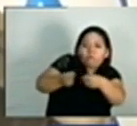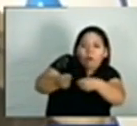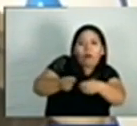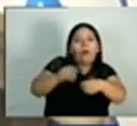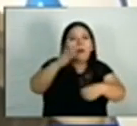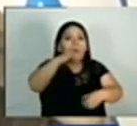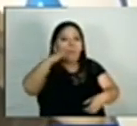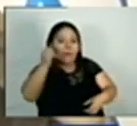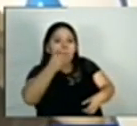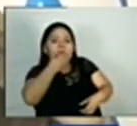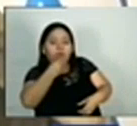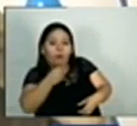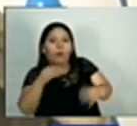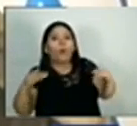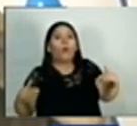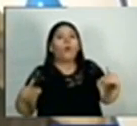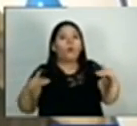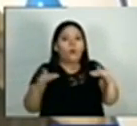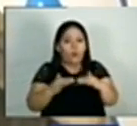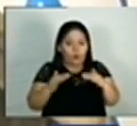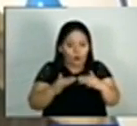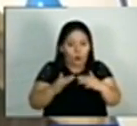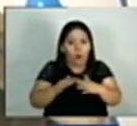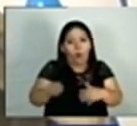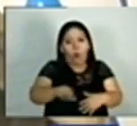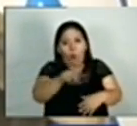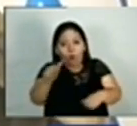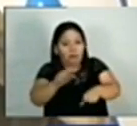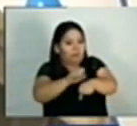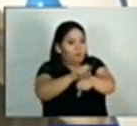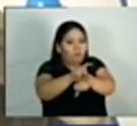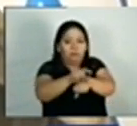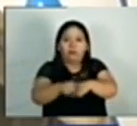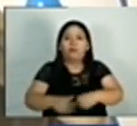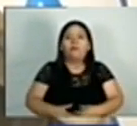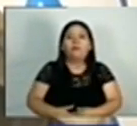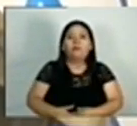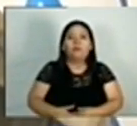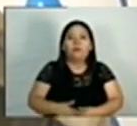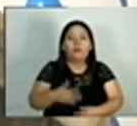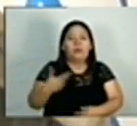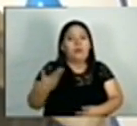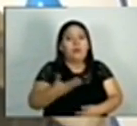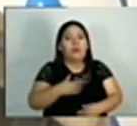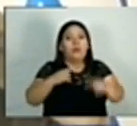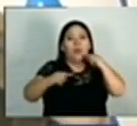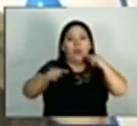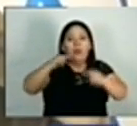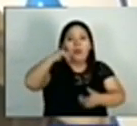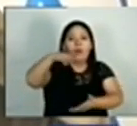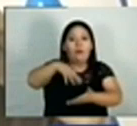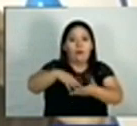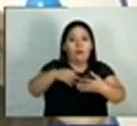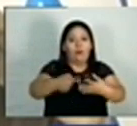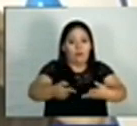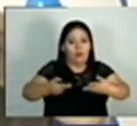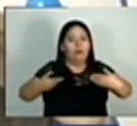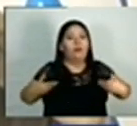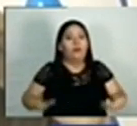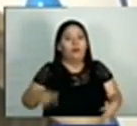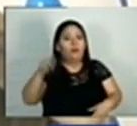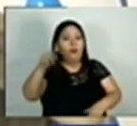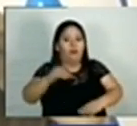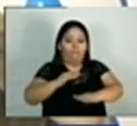que el Islam lo elimine, así como ha eliminado a muchos otros, y un Estado democrático, un Estado de Derecho que está